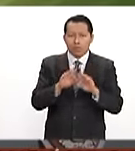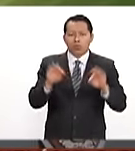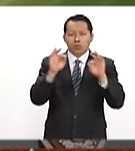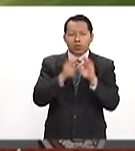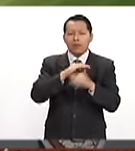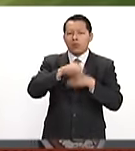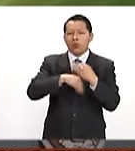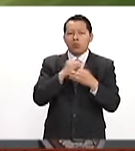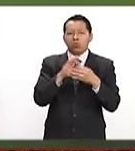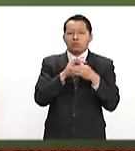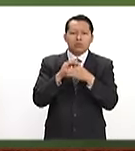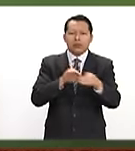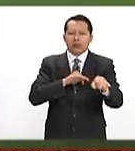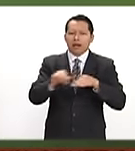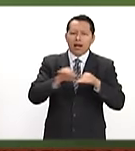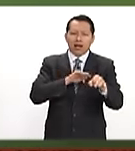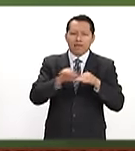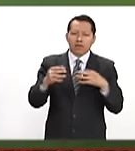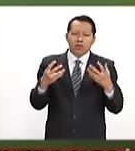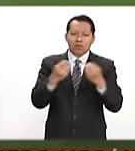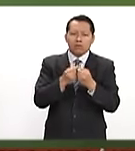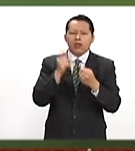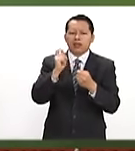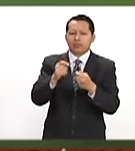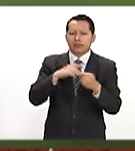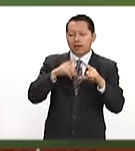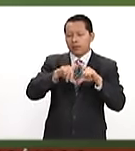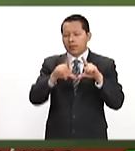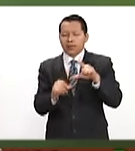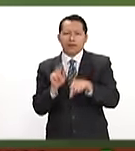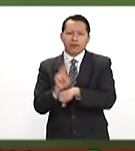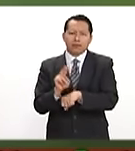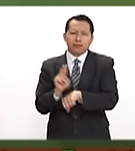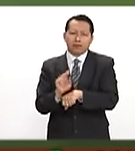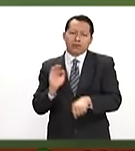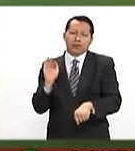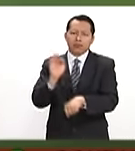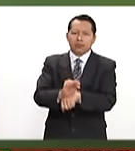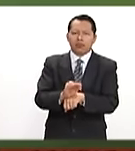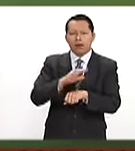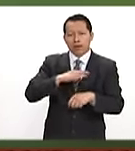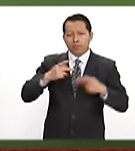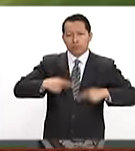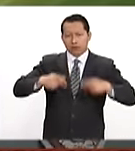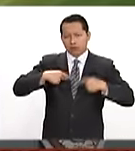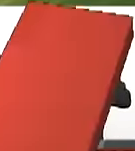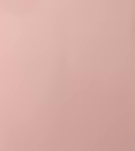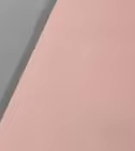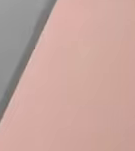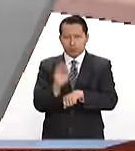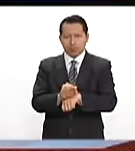a trabajar en unidad, velar por el interés nacional, cuidar el interés de los mexicanos.